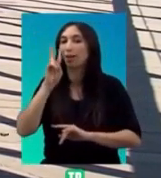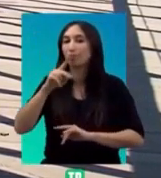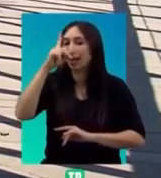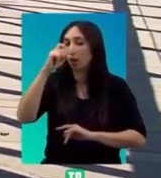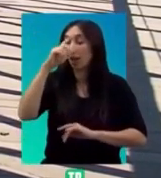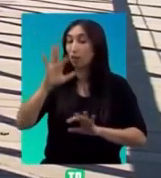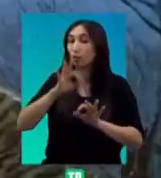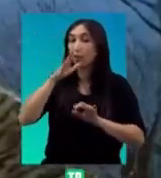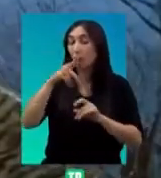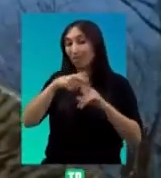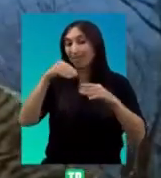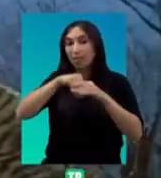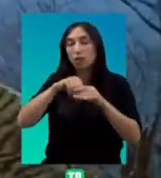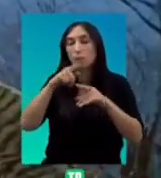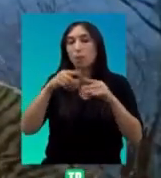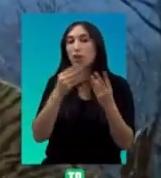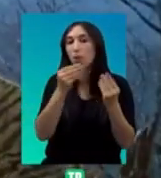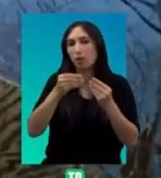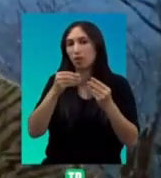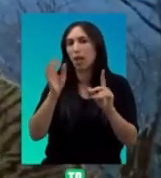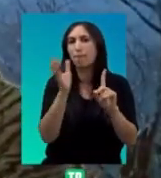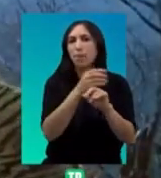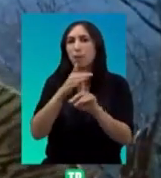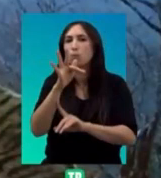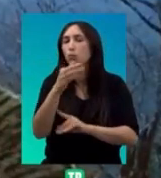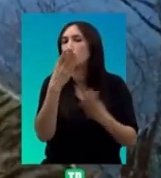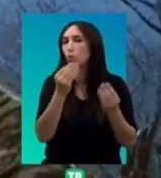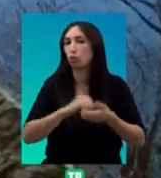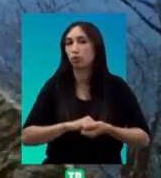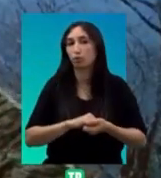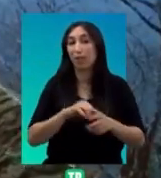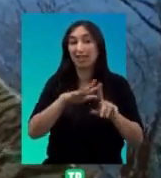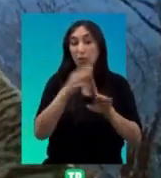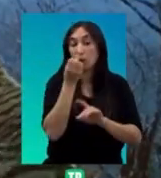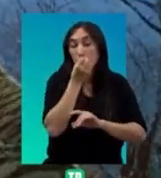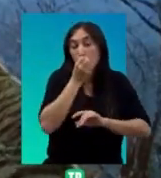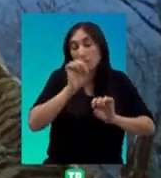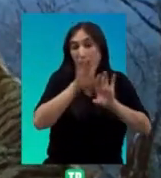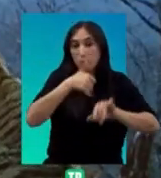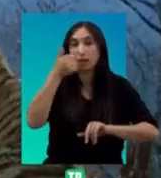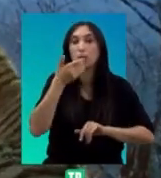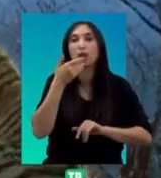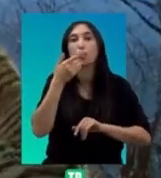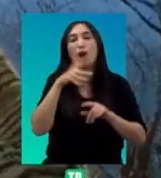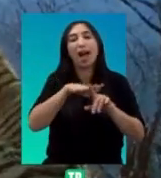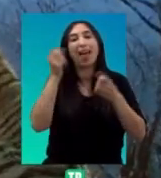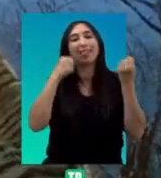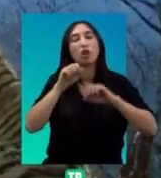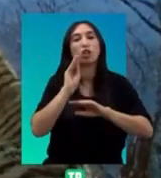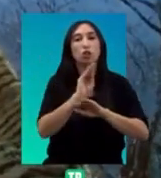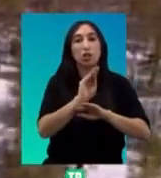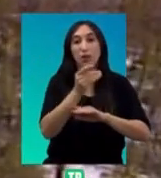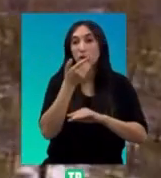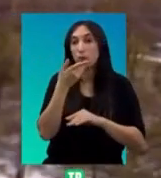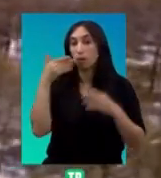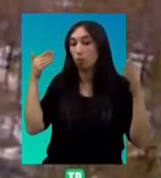...muchas cosas han salido bien... ...entre los casos felices más claros y sencillos... ...están los de muchas acciones de conservación... ...que